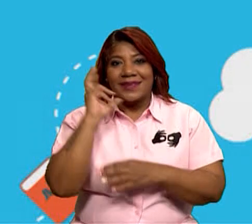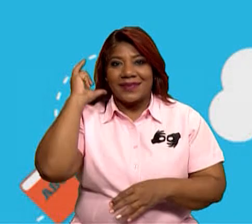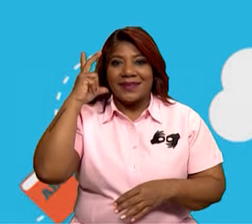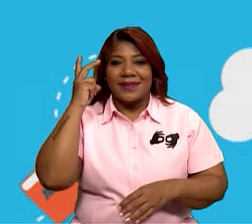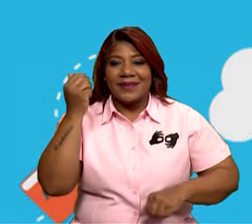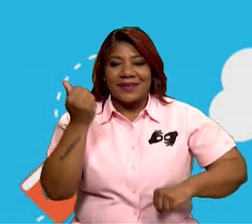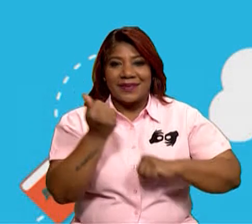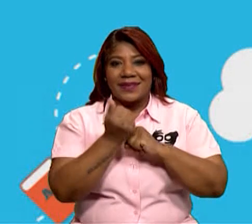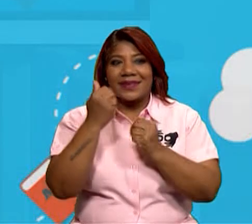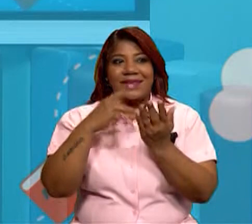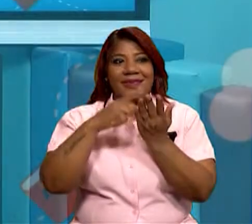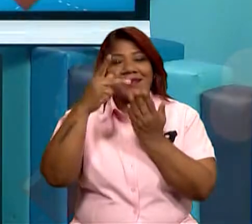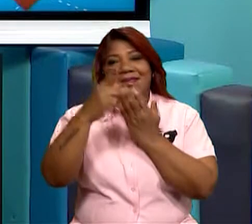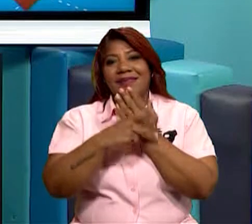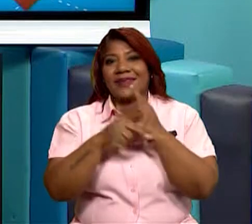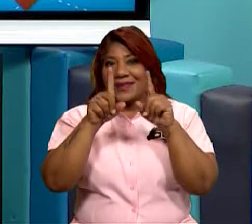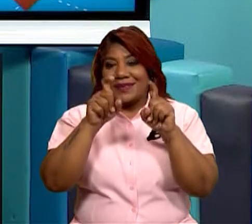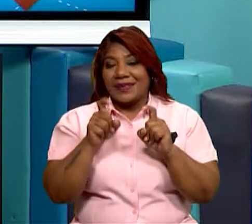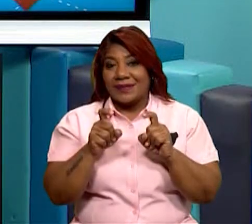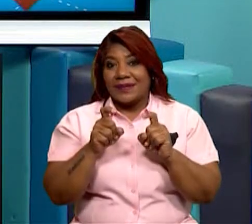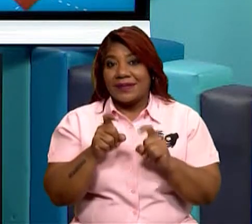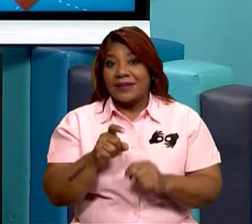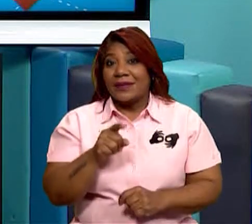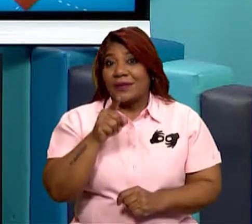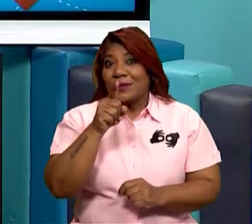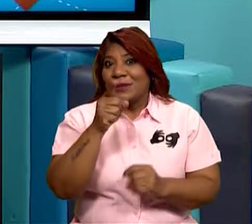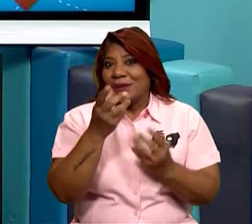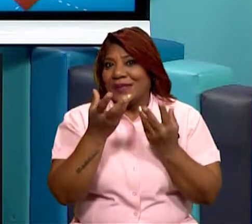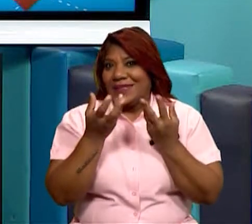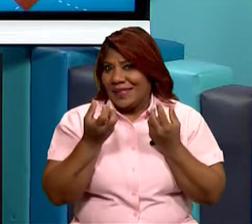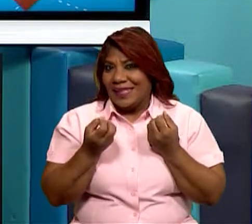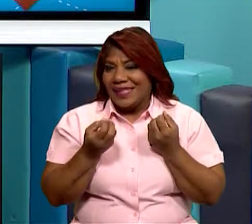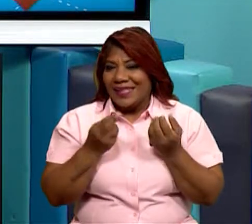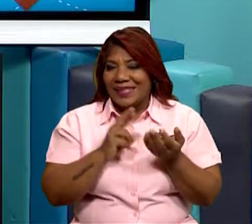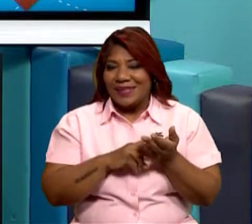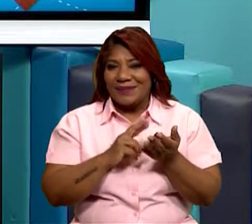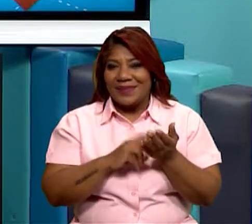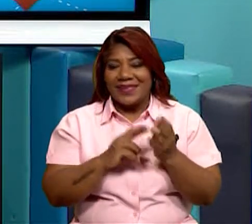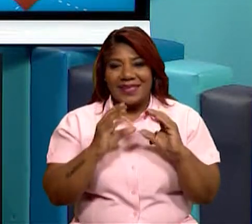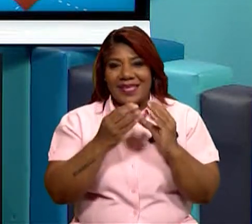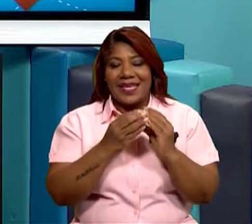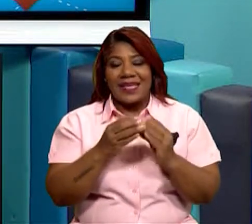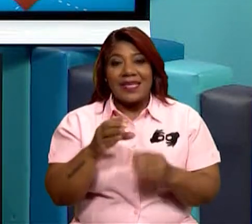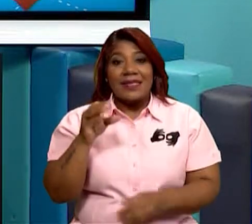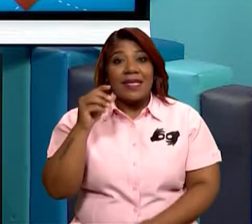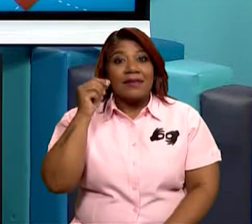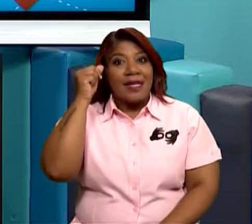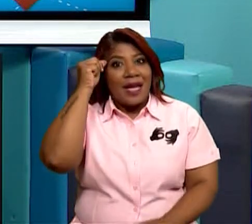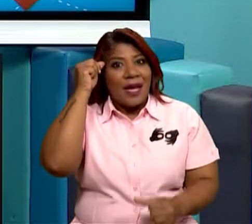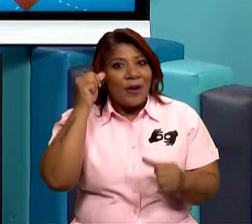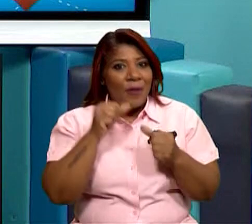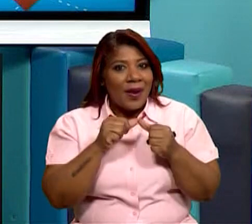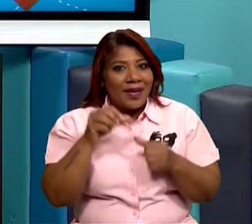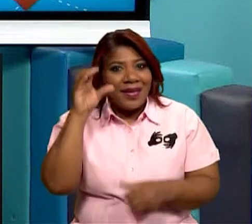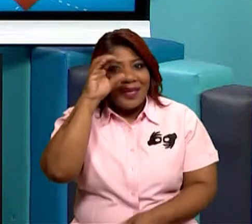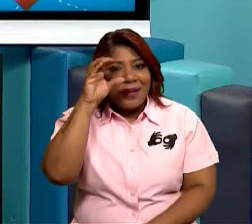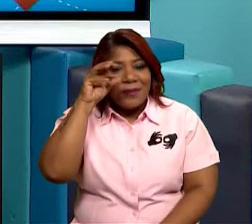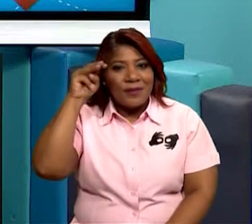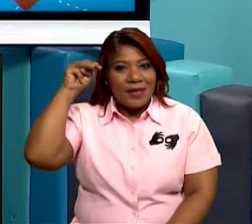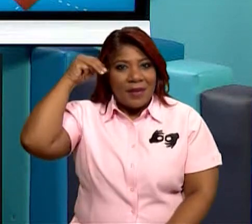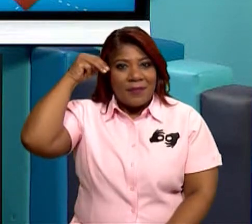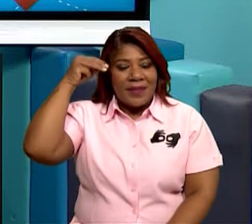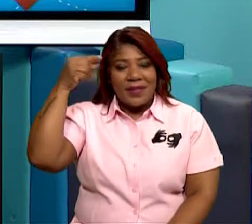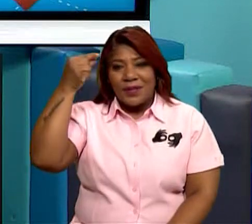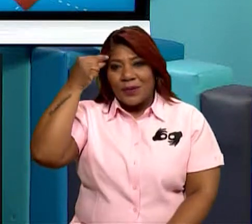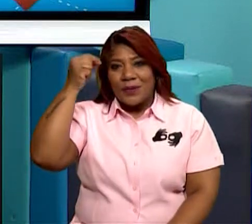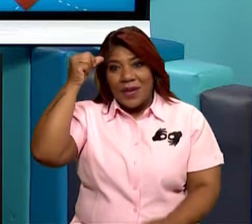radioemisoras por apoyar este proyecto educativo. Y si quieres revivir esta clase, puedes verla por la aplicación de Mel